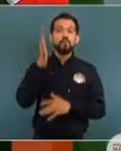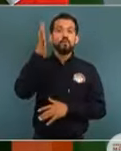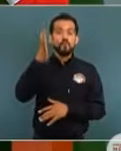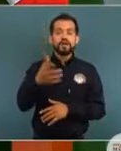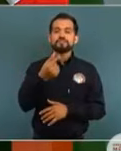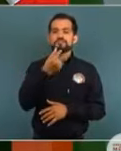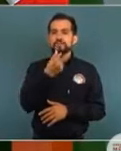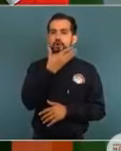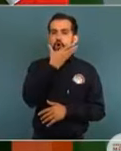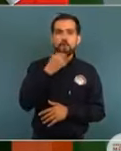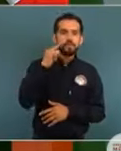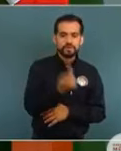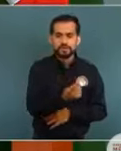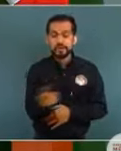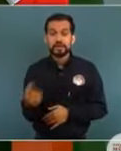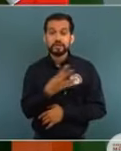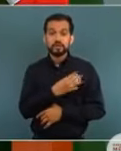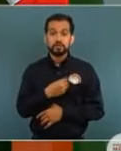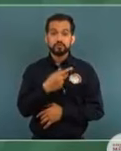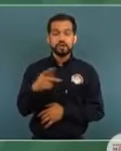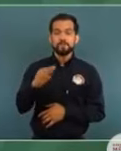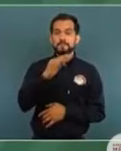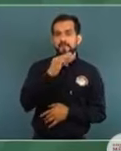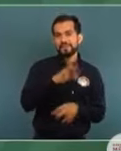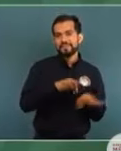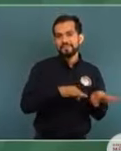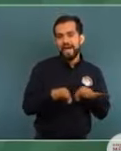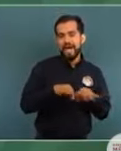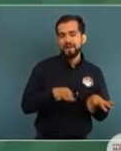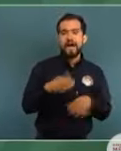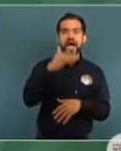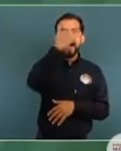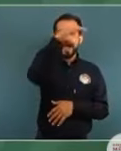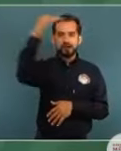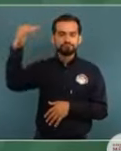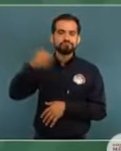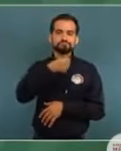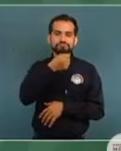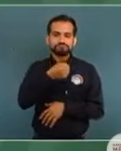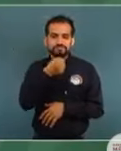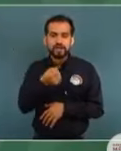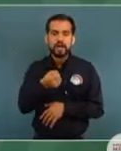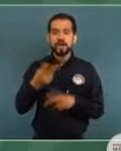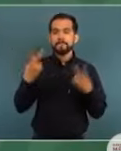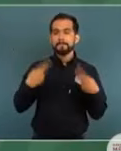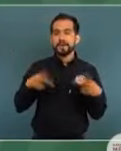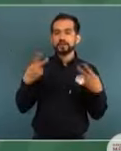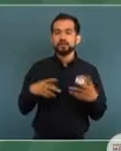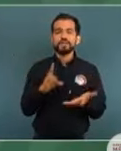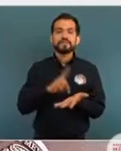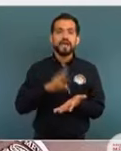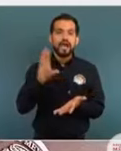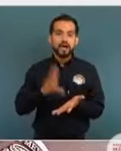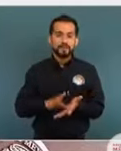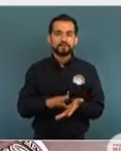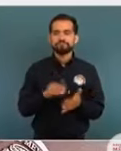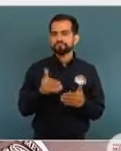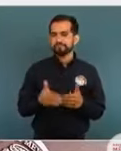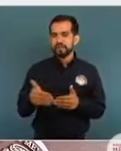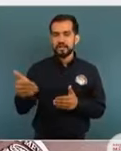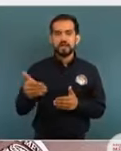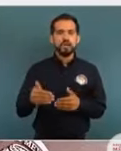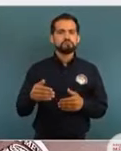futuro, niños, niñas, hijos de madres trabajadoras, adultos mayores, personas con discapacidad